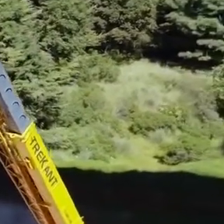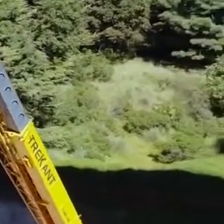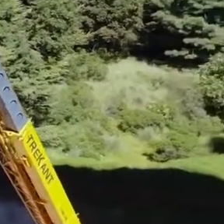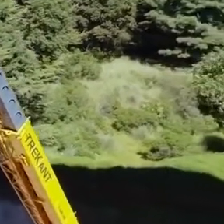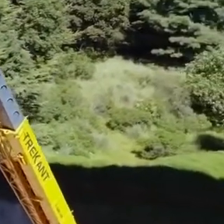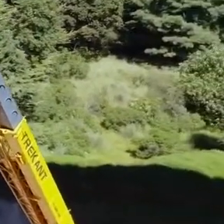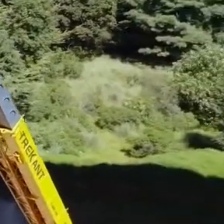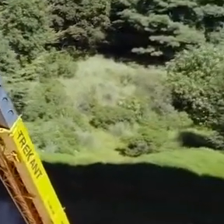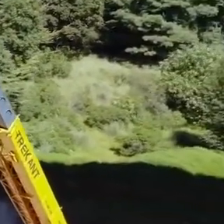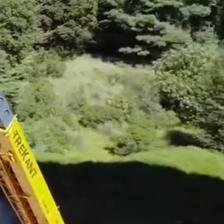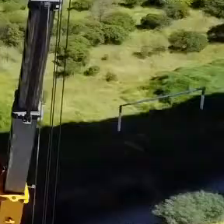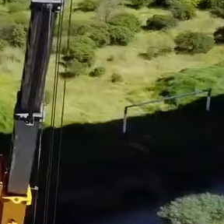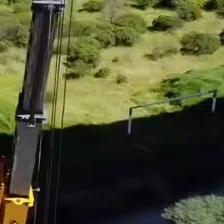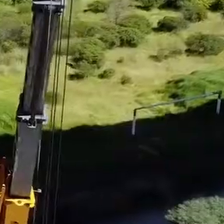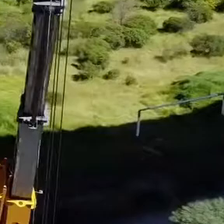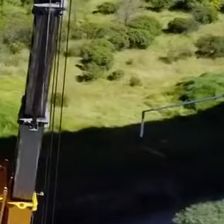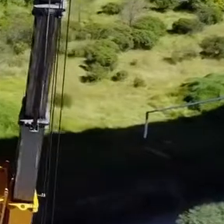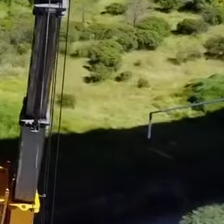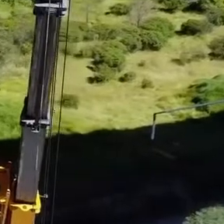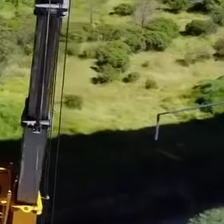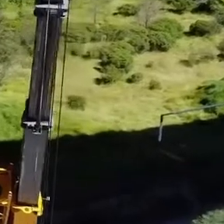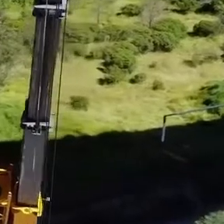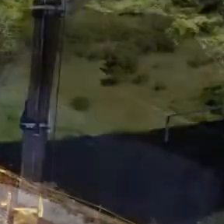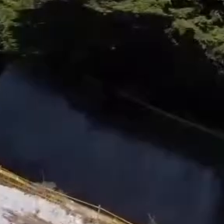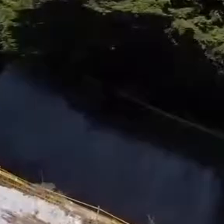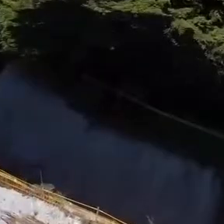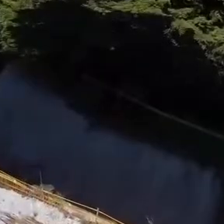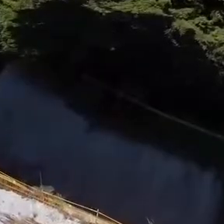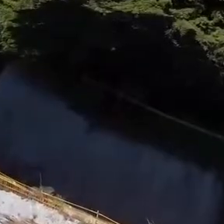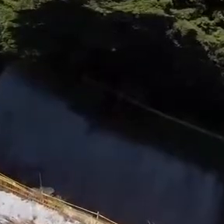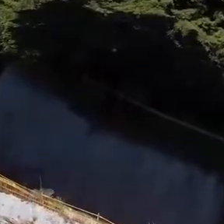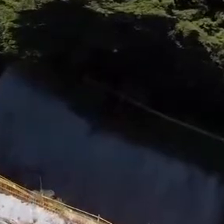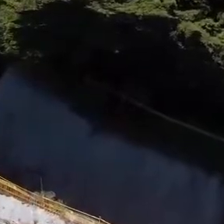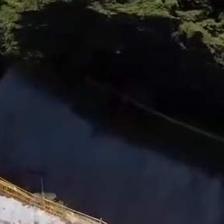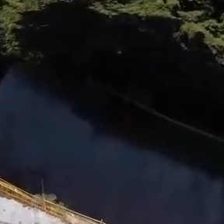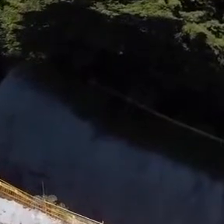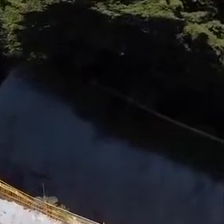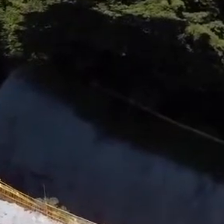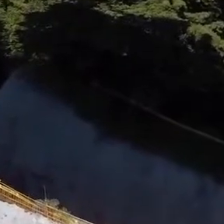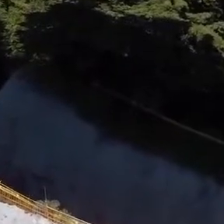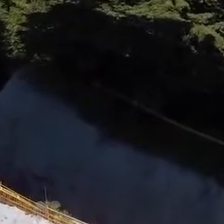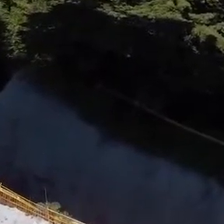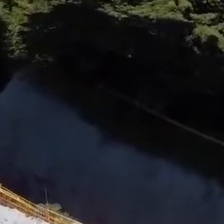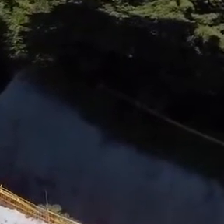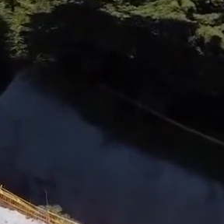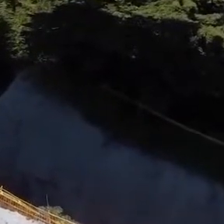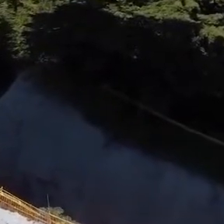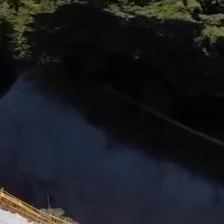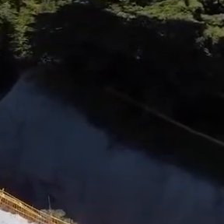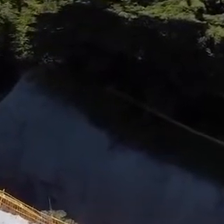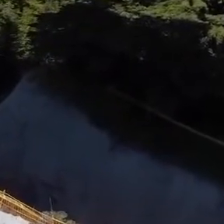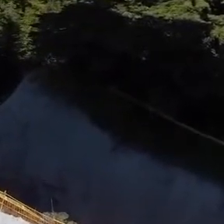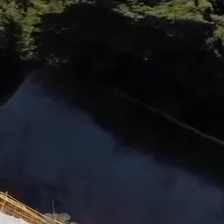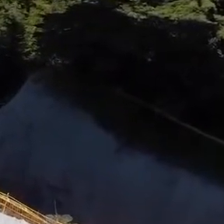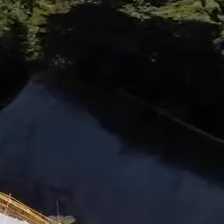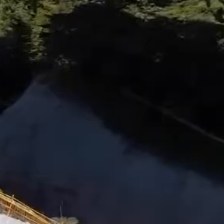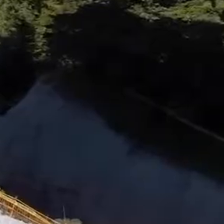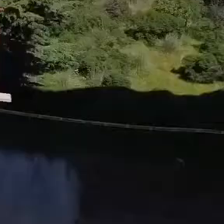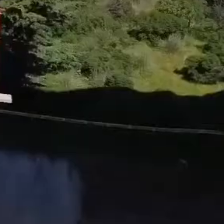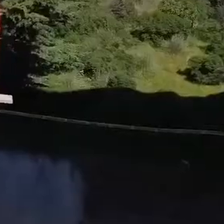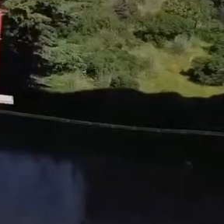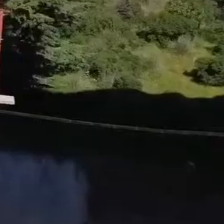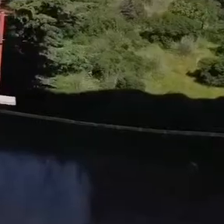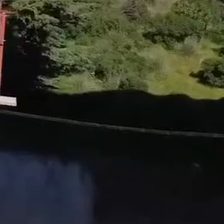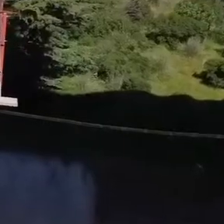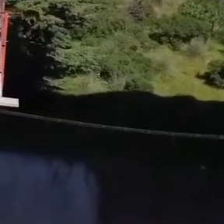para proteger la estructura del viaducto durante los temblores. Las actividades finales de la obra civil en los viaductos son la colocación de